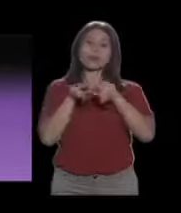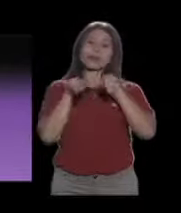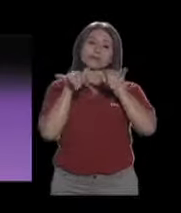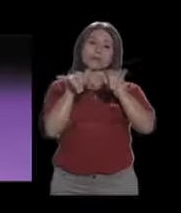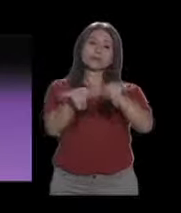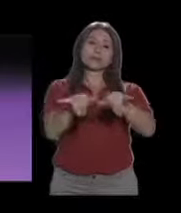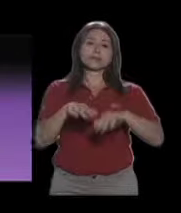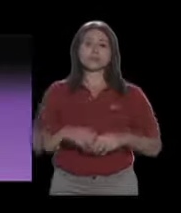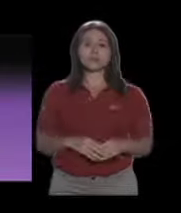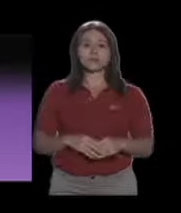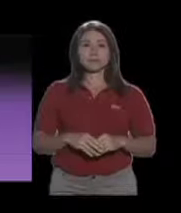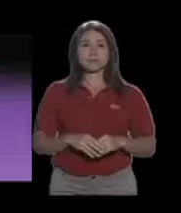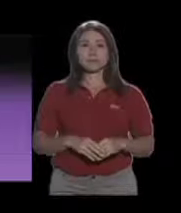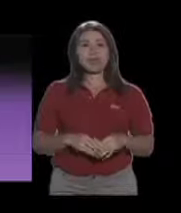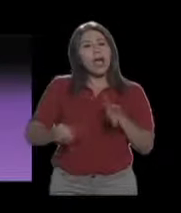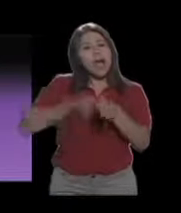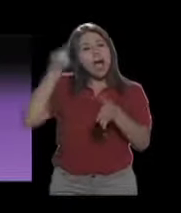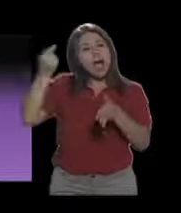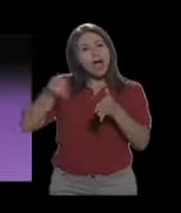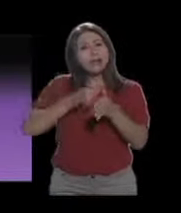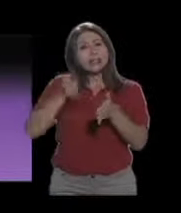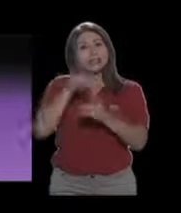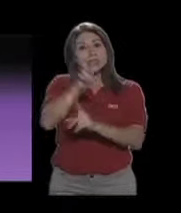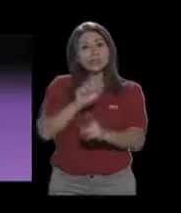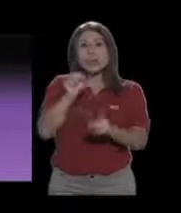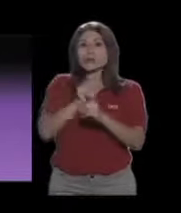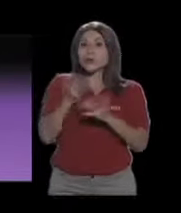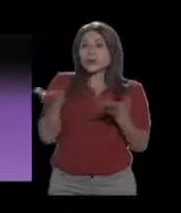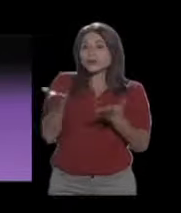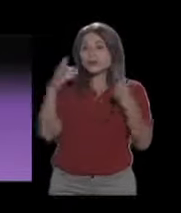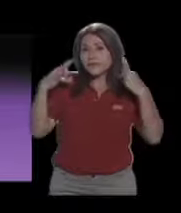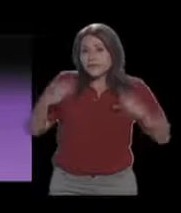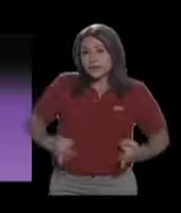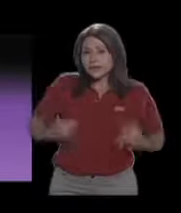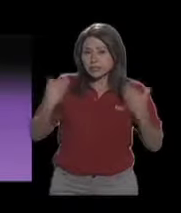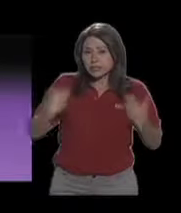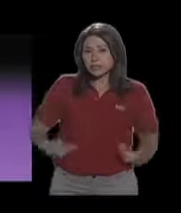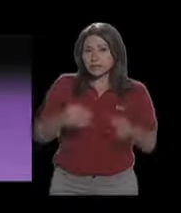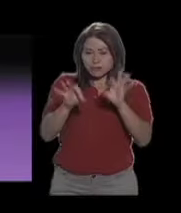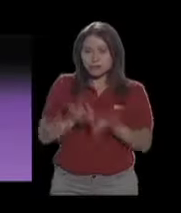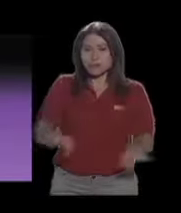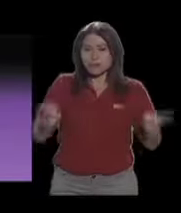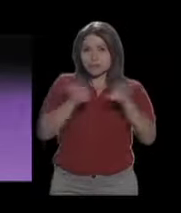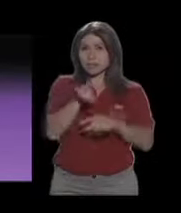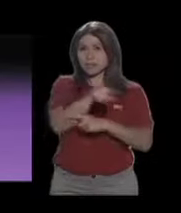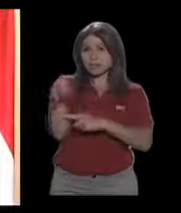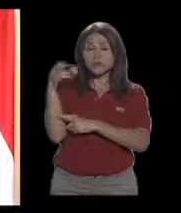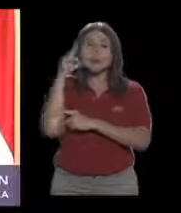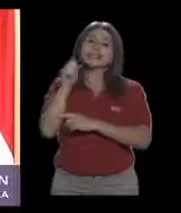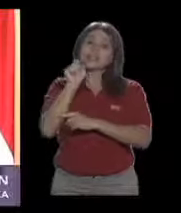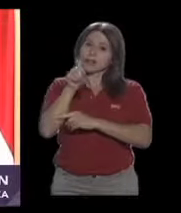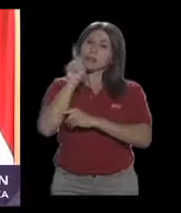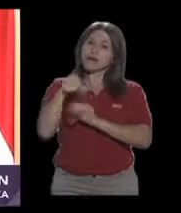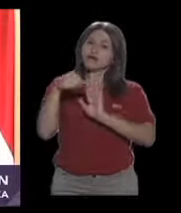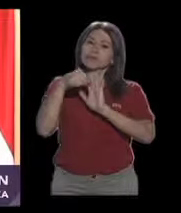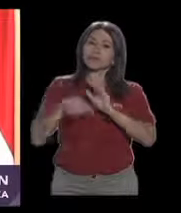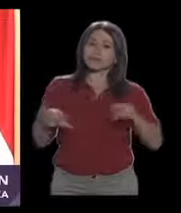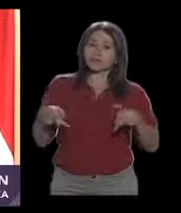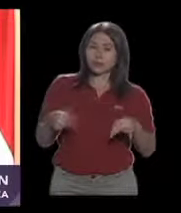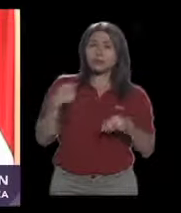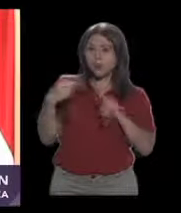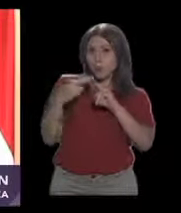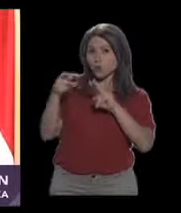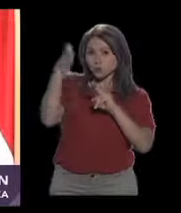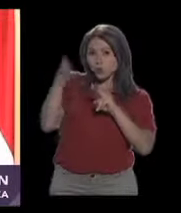permanente. En algunos casos, por cuestiones físicas, es importante que estas mujeres sean sometidas a una